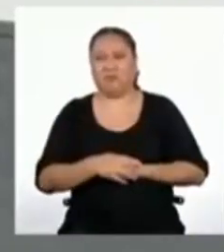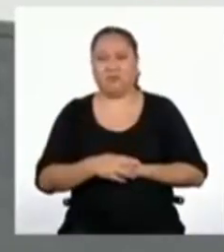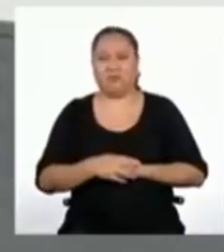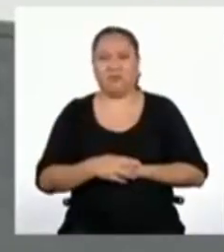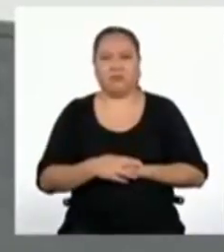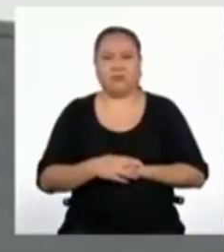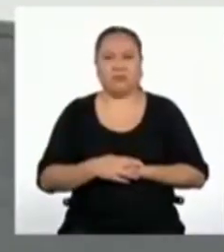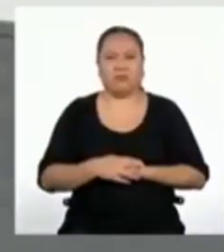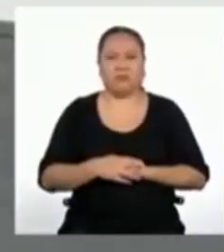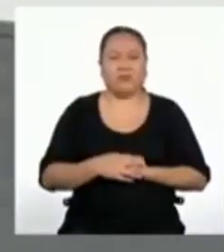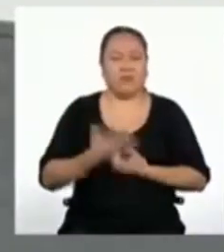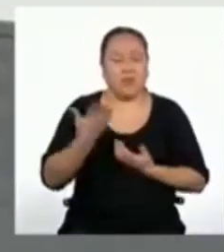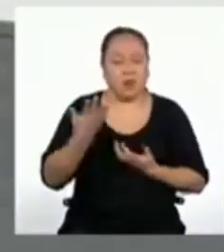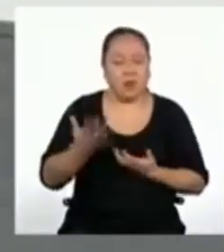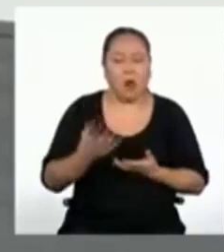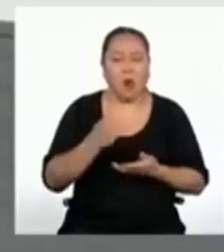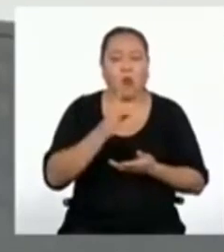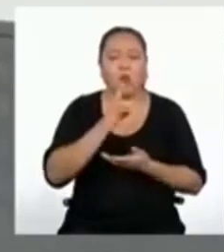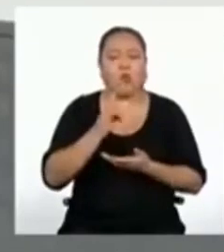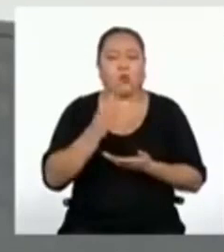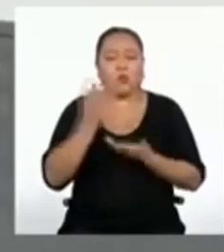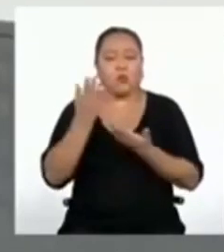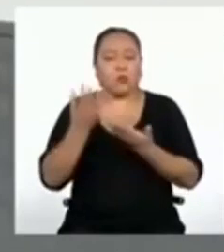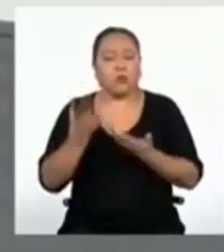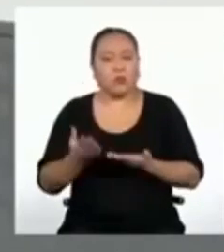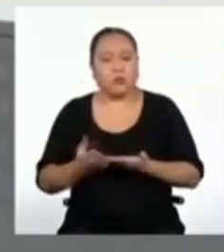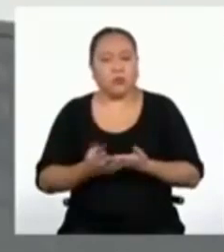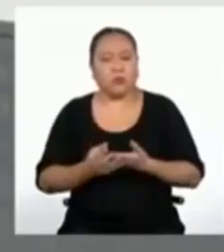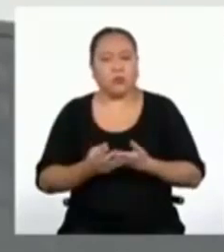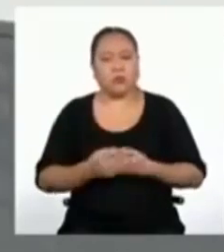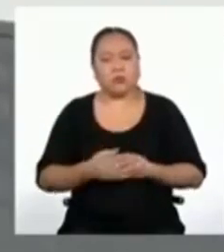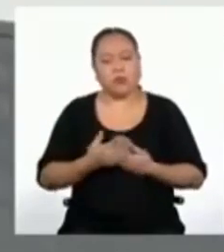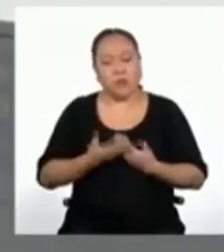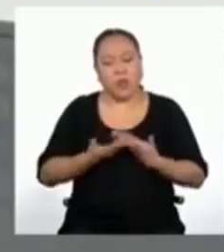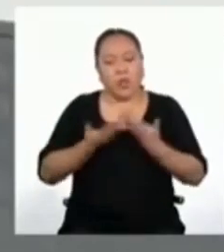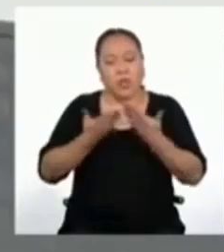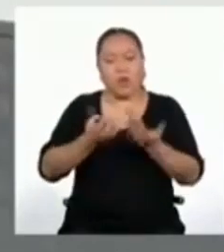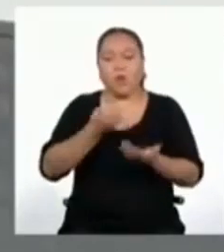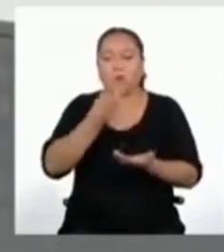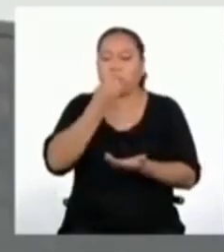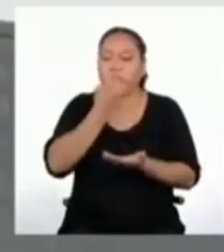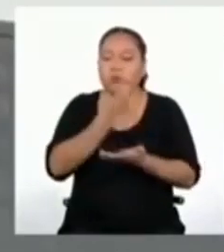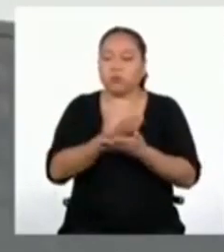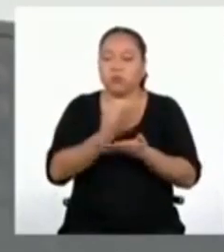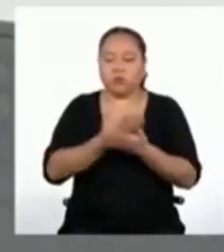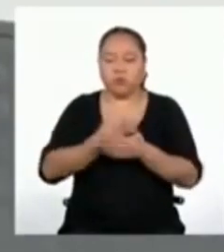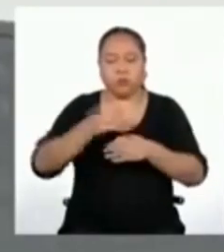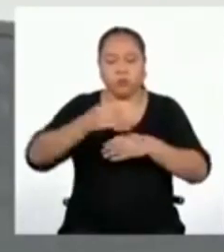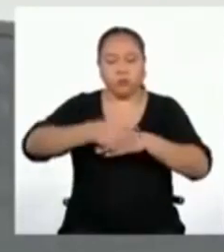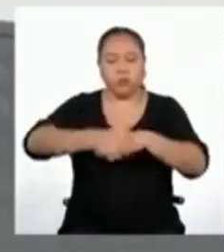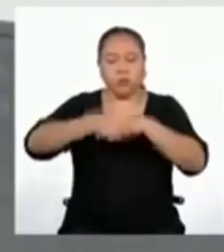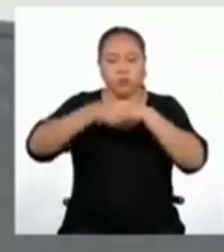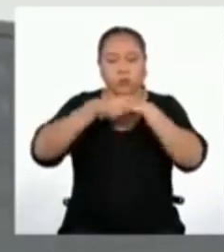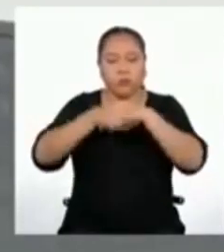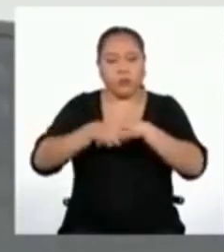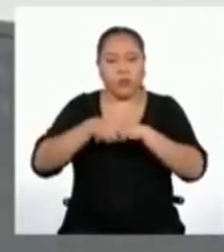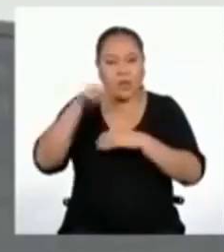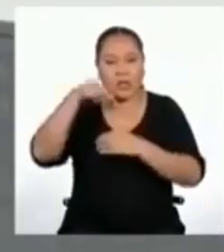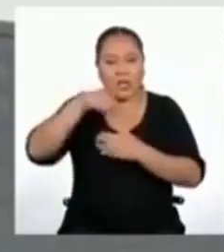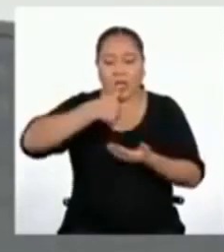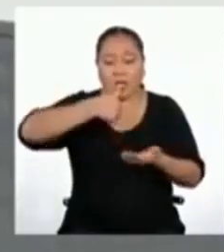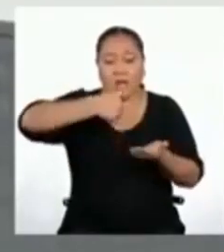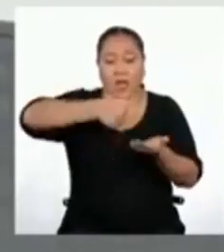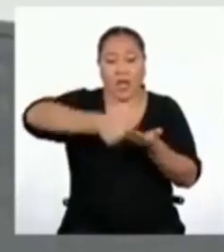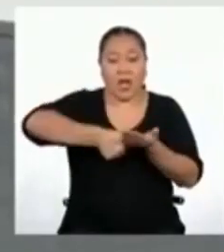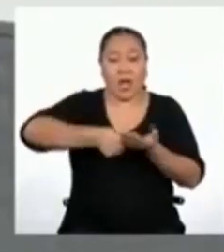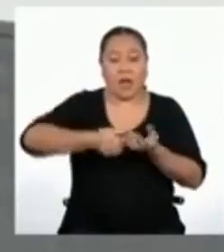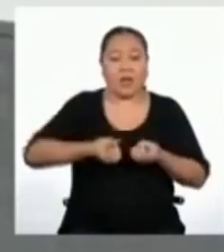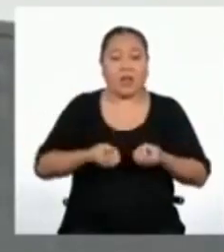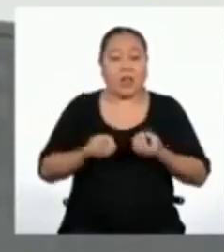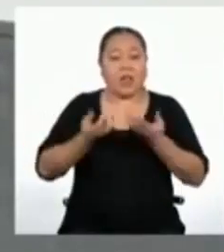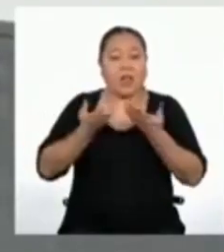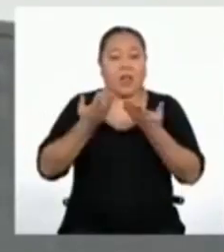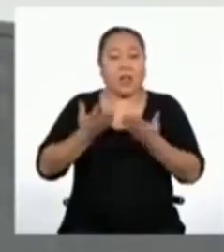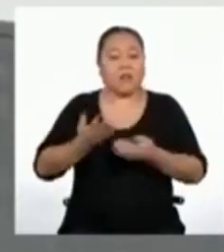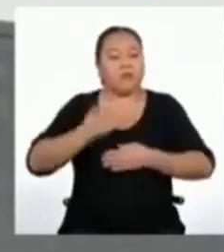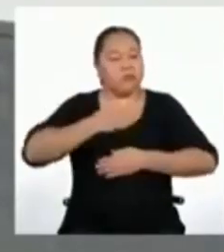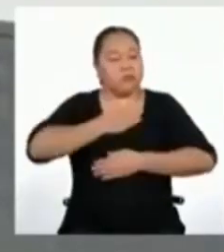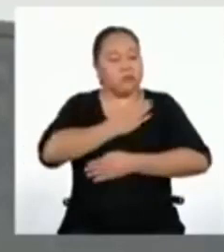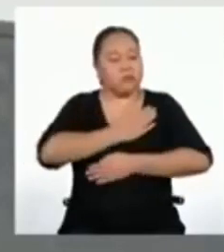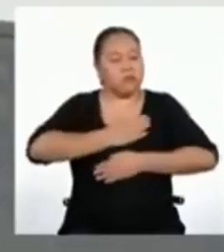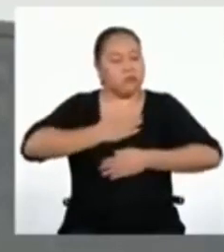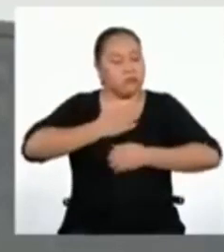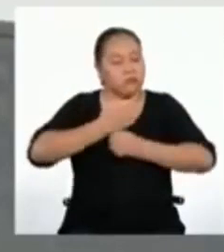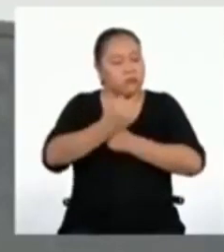Estimada usuaria, reciba nuestros cordiales saludos. Mediante esta carta le expresamos nuestro